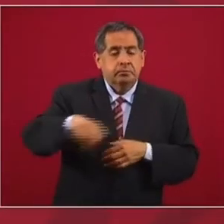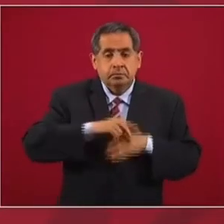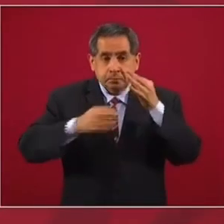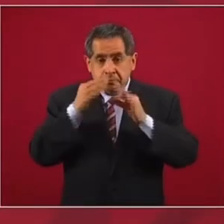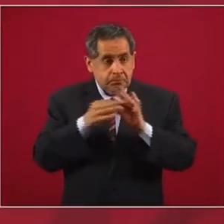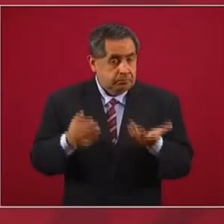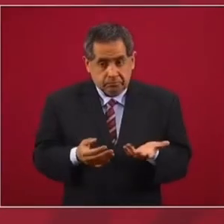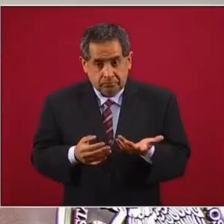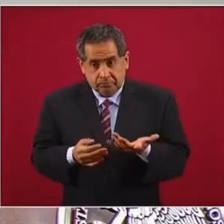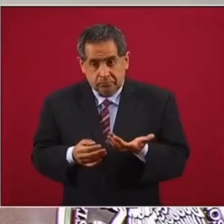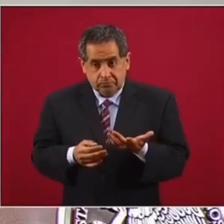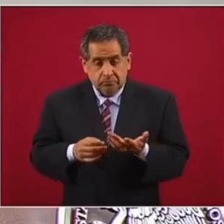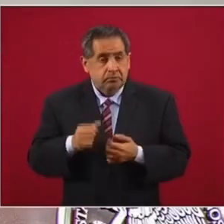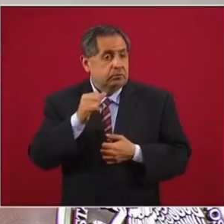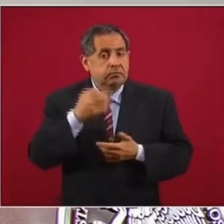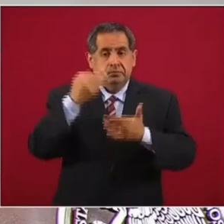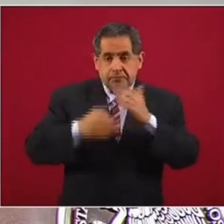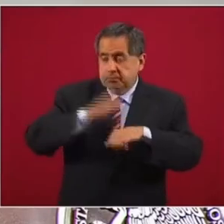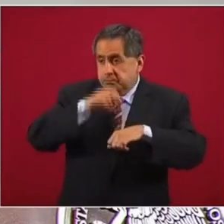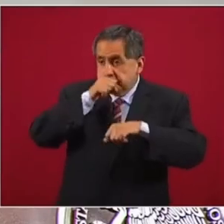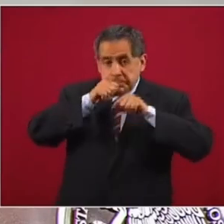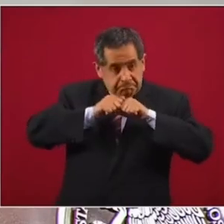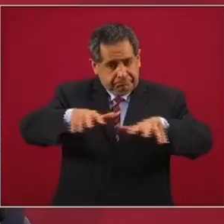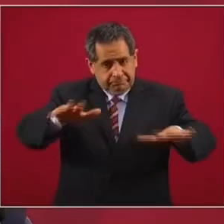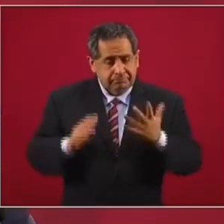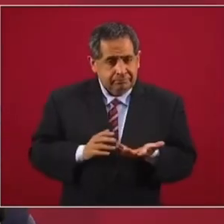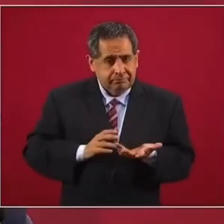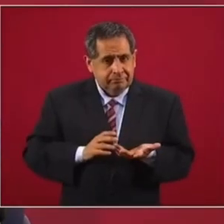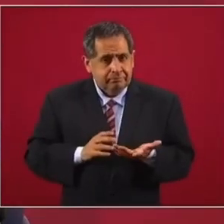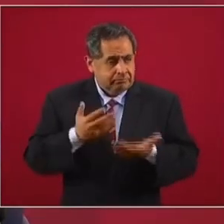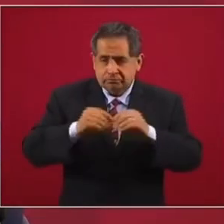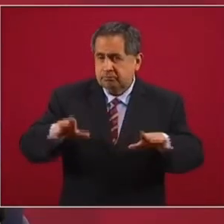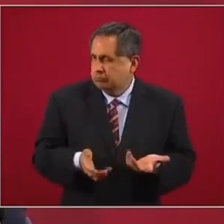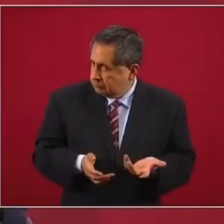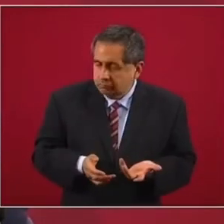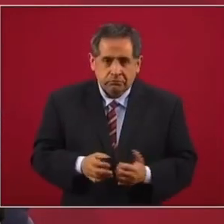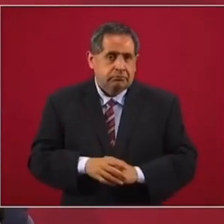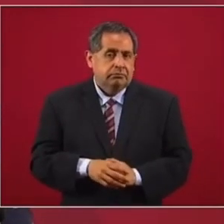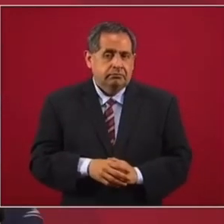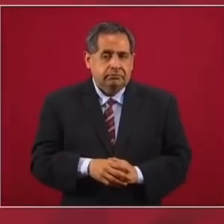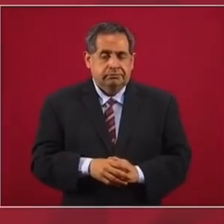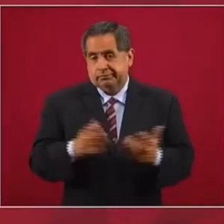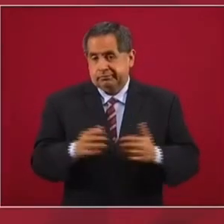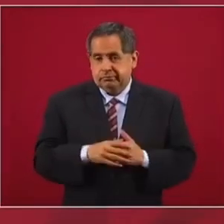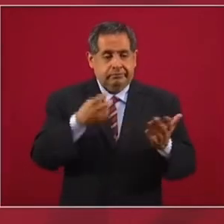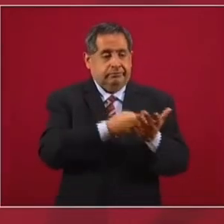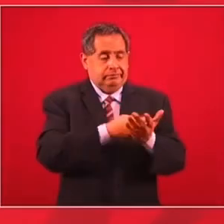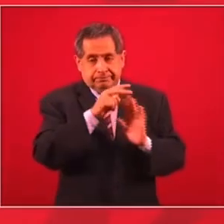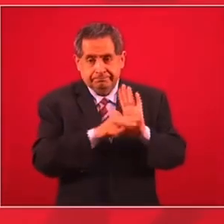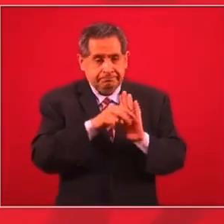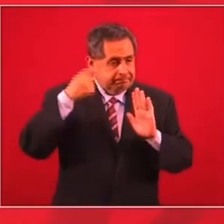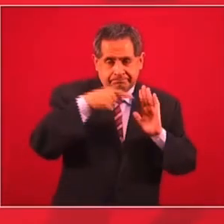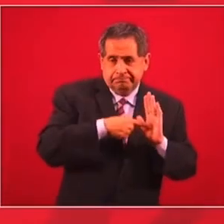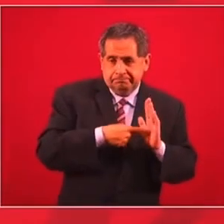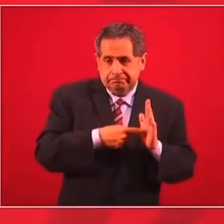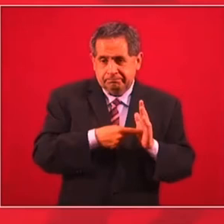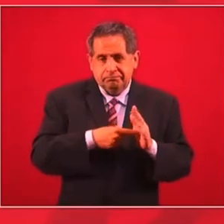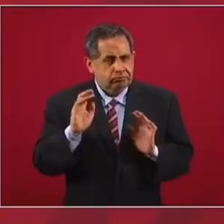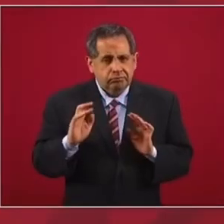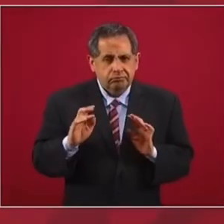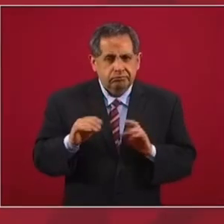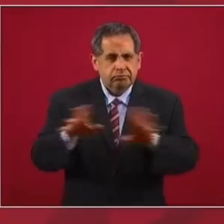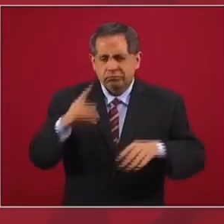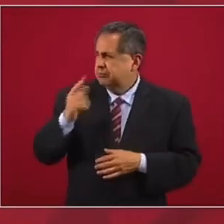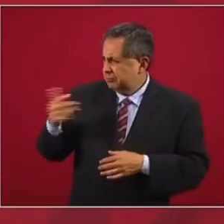no le están dando la importancia que tiene. No es el video de René